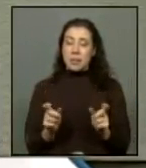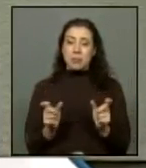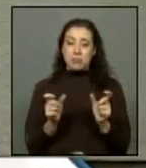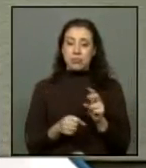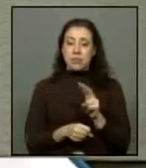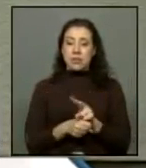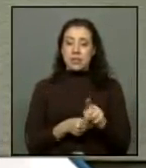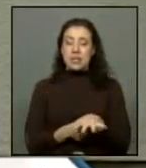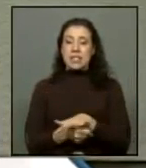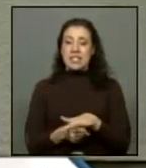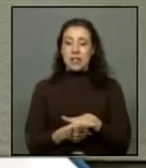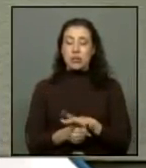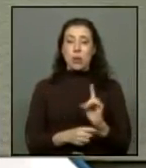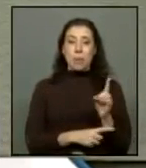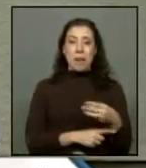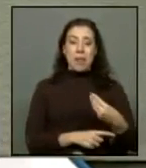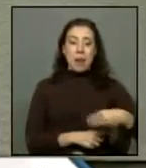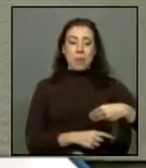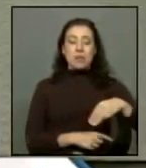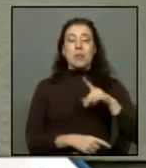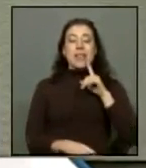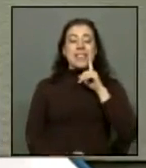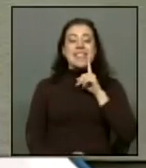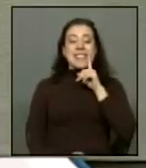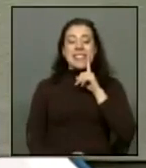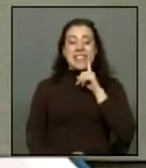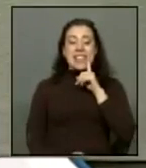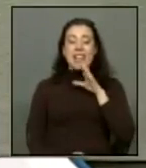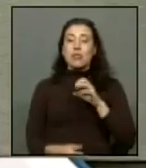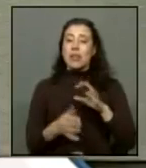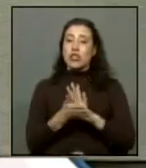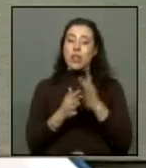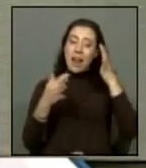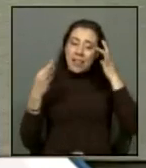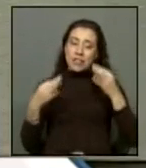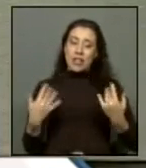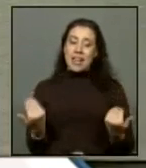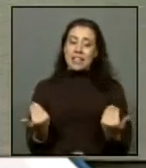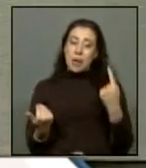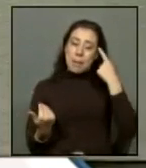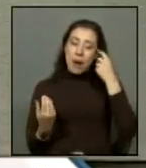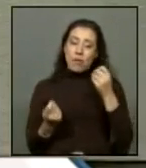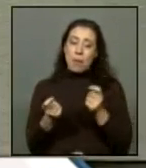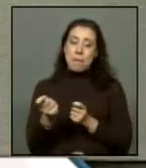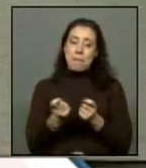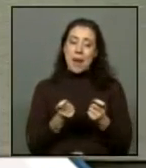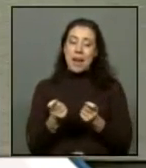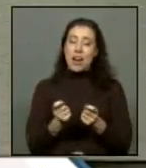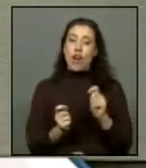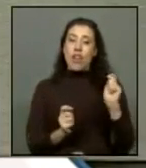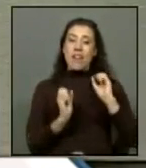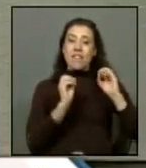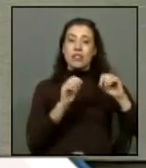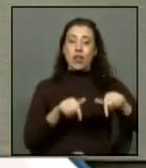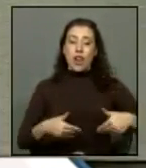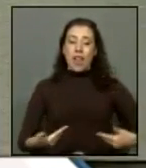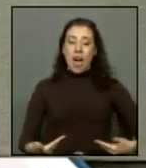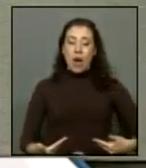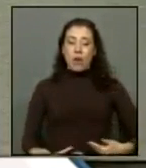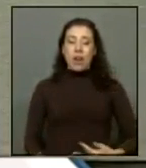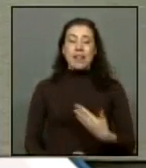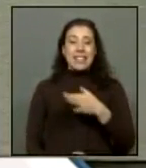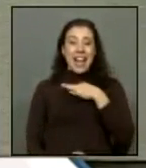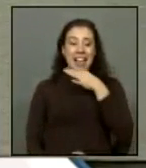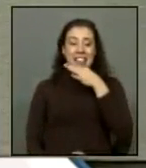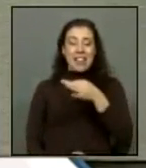fiscalicen esta situación e instruyan al municipio de Iquique a tomar todas las medidas necesarias para un buen manejo del vertedero actual, que como